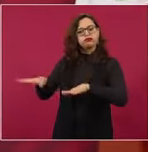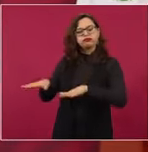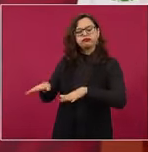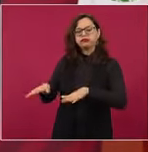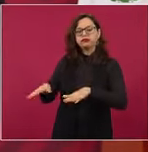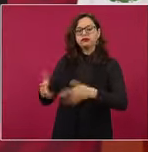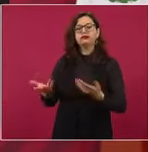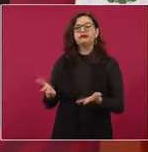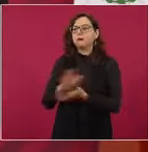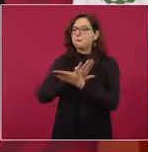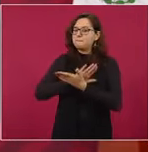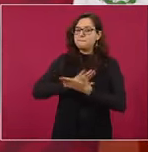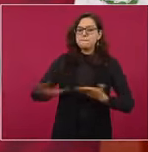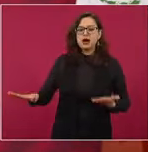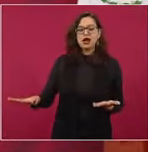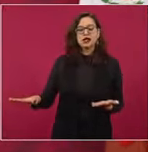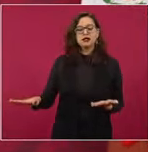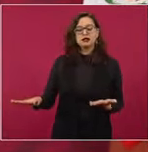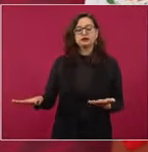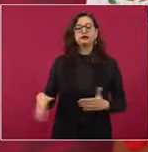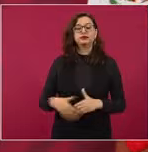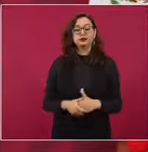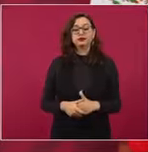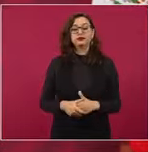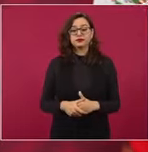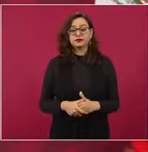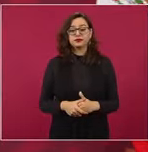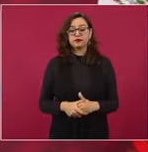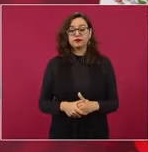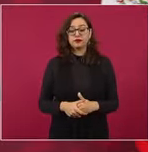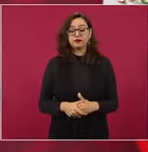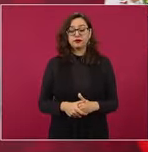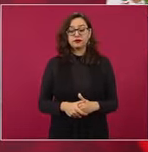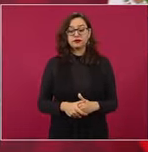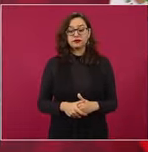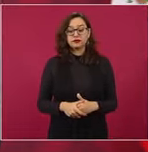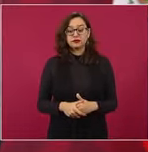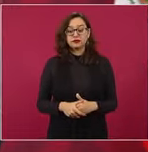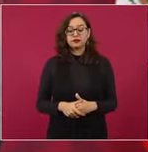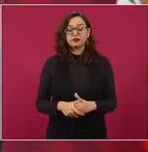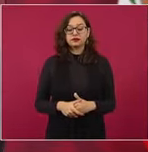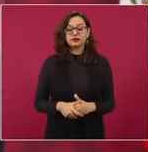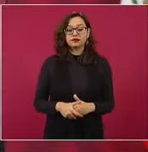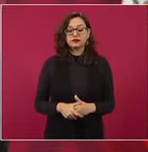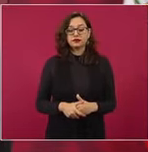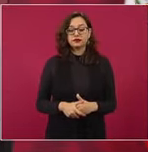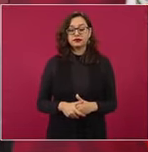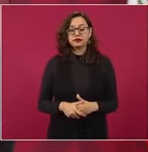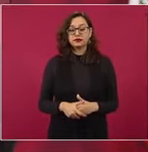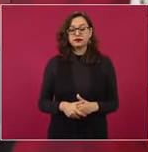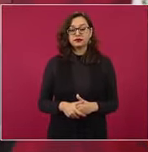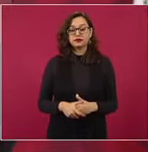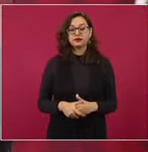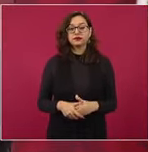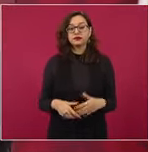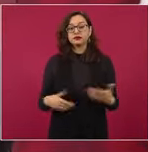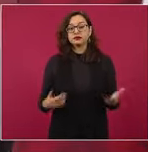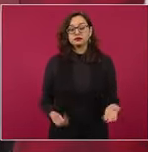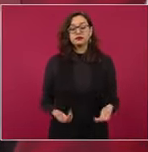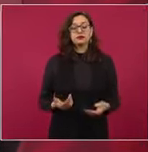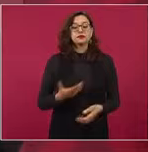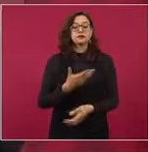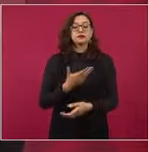Allá fueron a prepararse como represores Huerta y